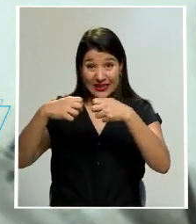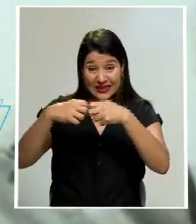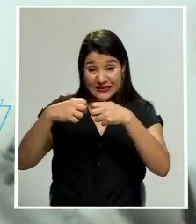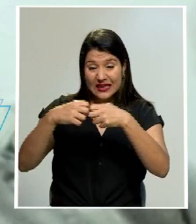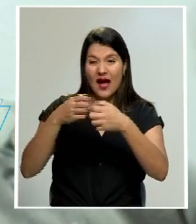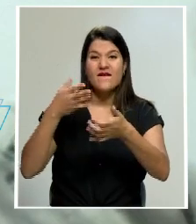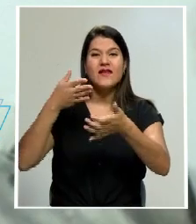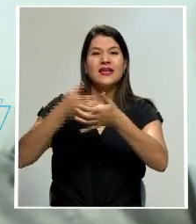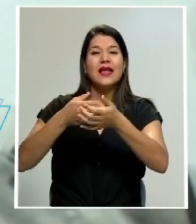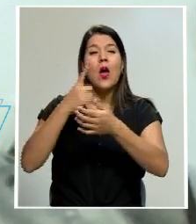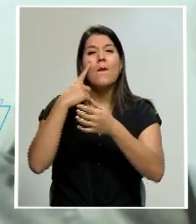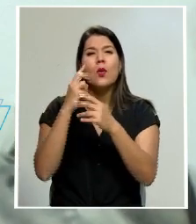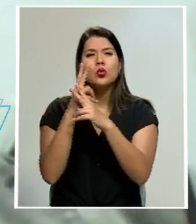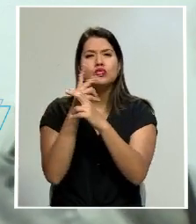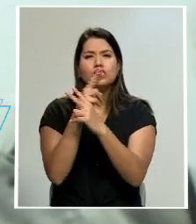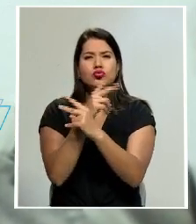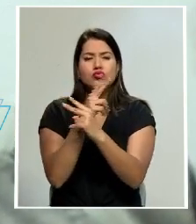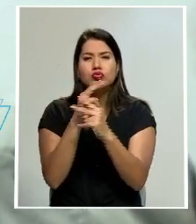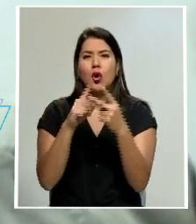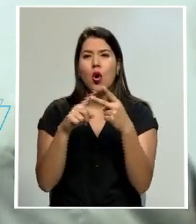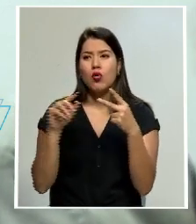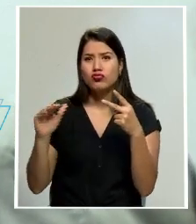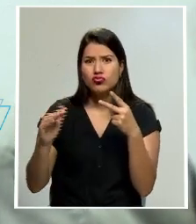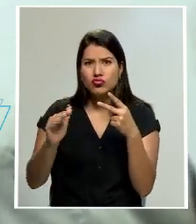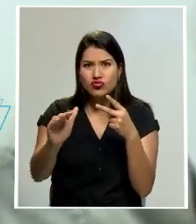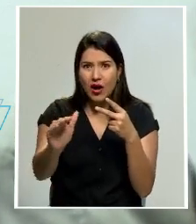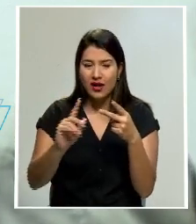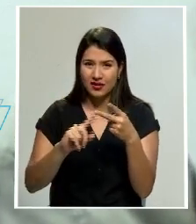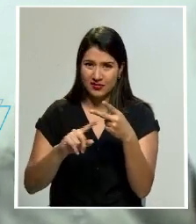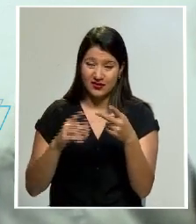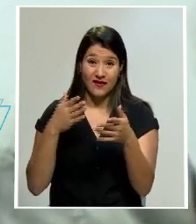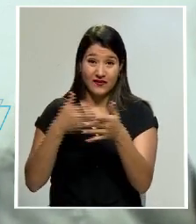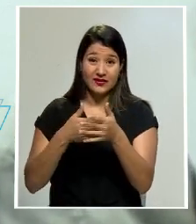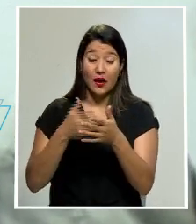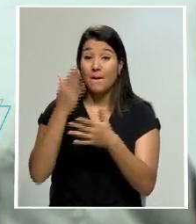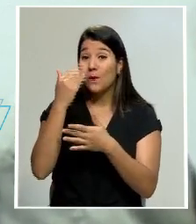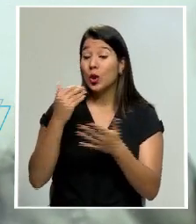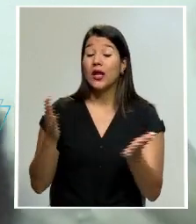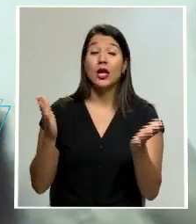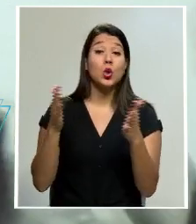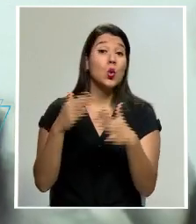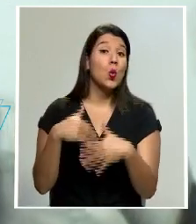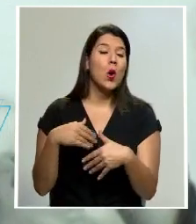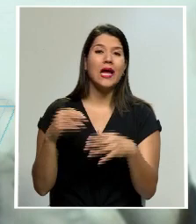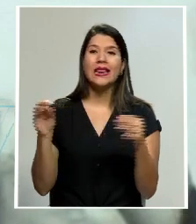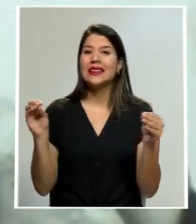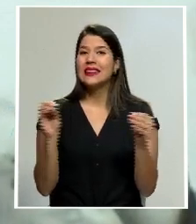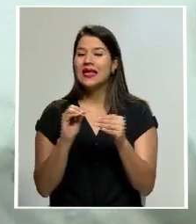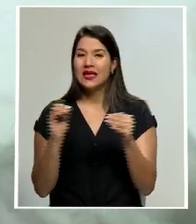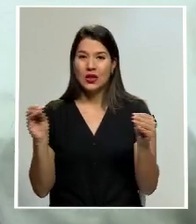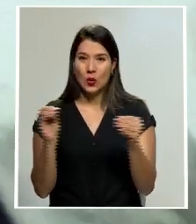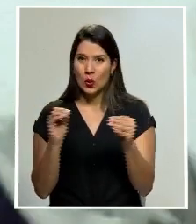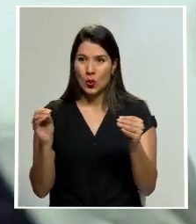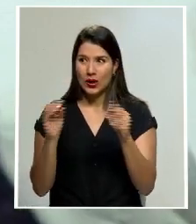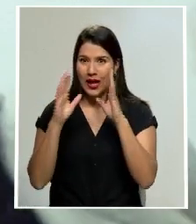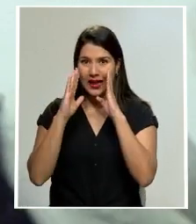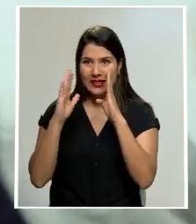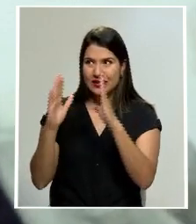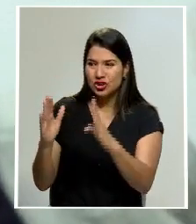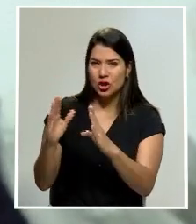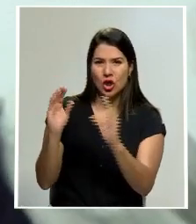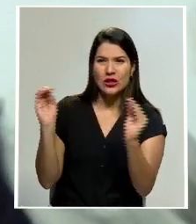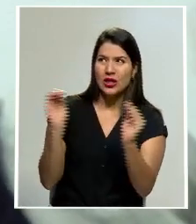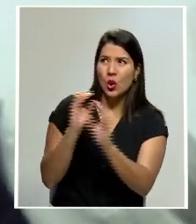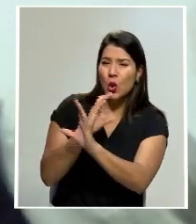por hormigas y ratas porque no existe ningún tratamiento, ningún